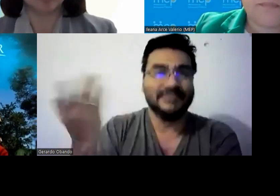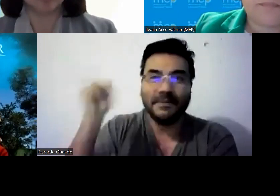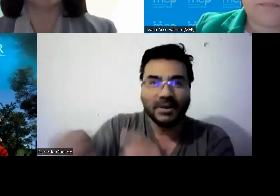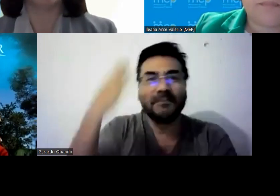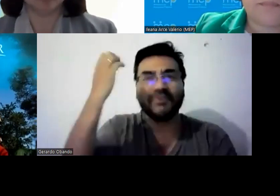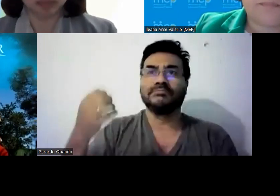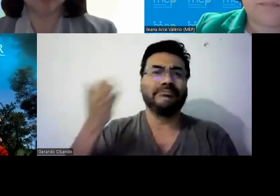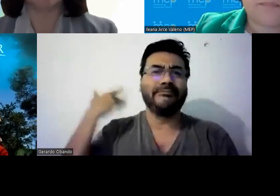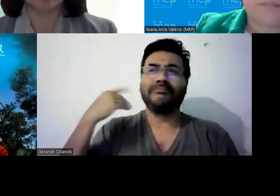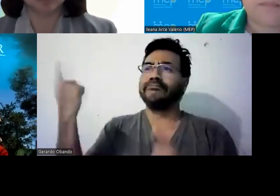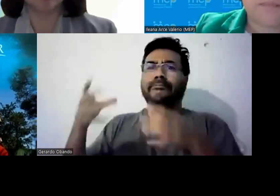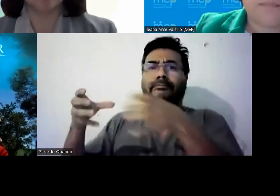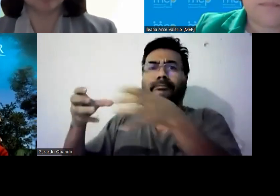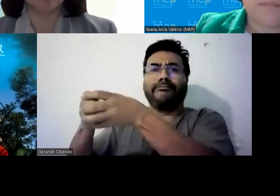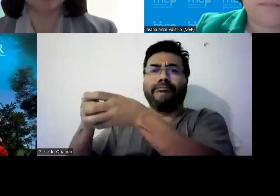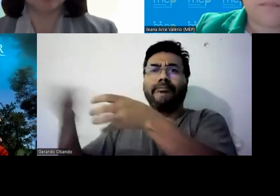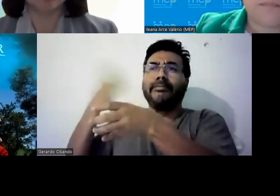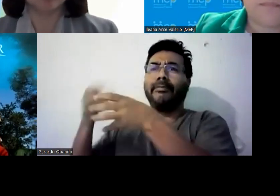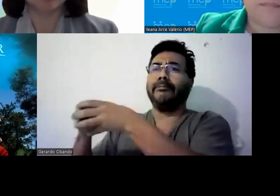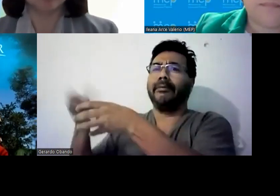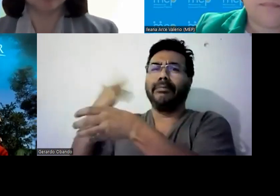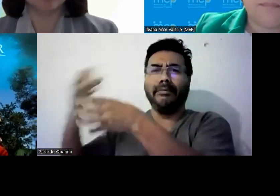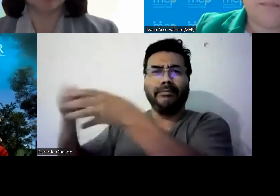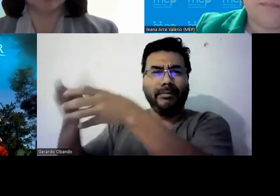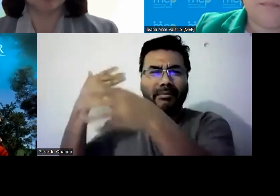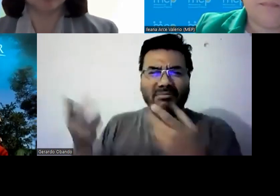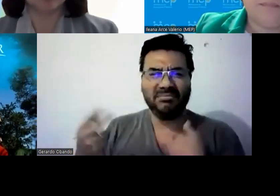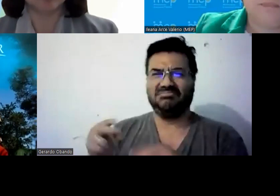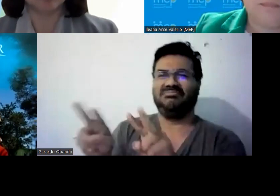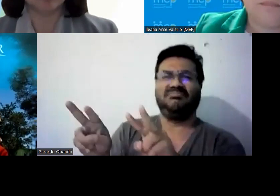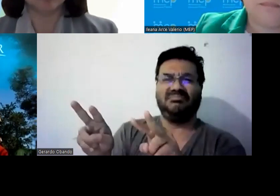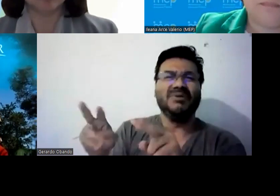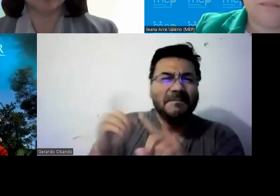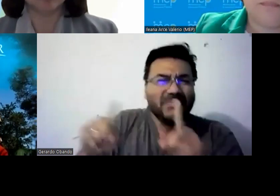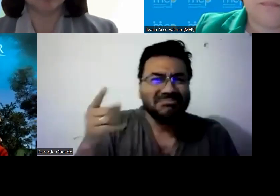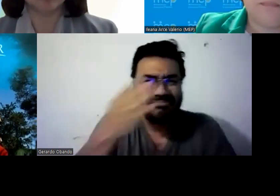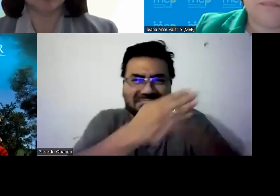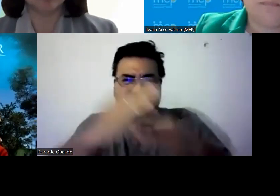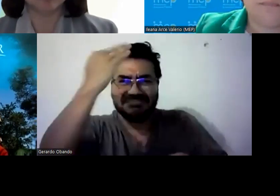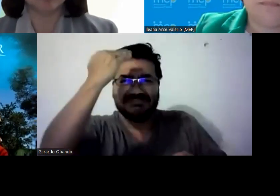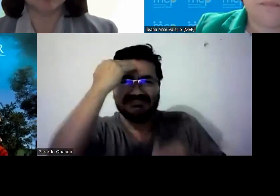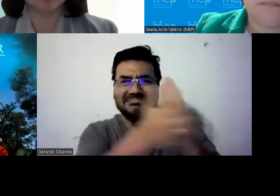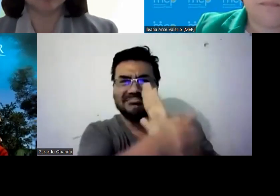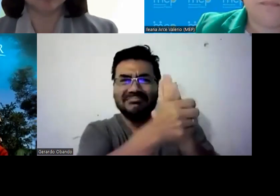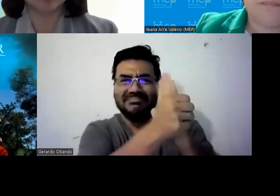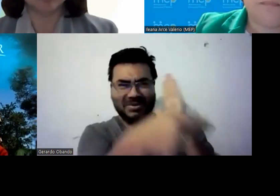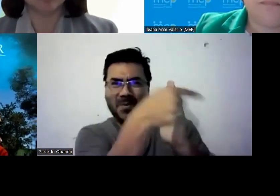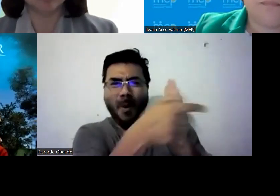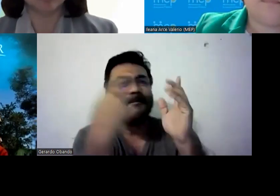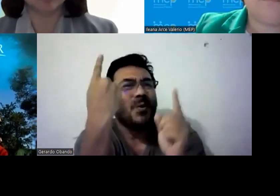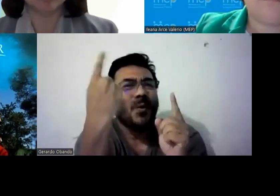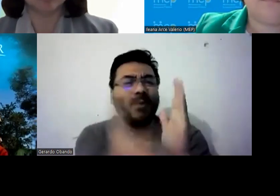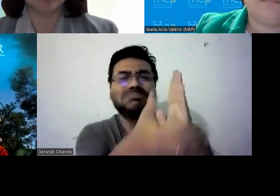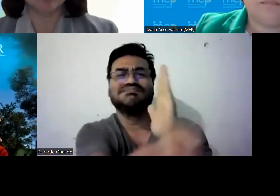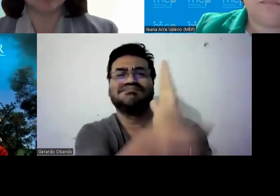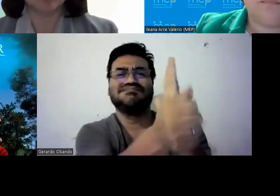igual que por ejemplo tener una persona que abre el escobre los oyentes a veces parece que hablan de temas y son como en espacios cerrados y